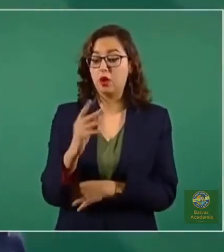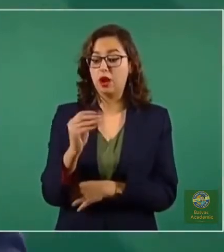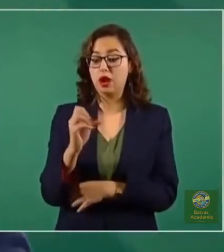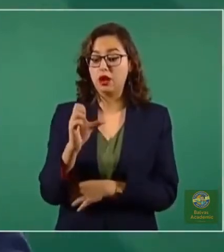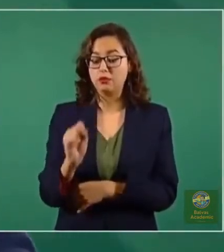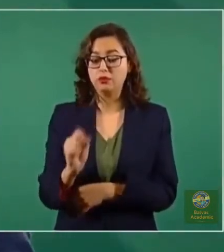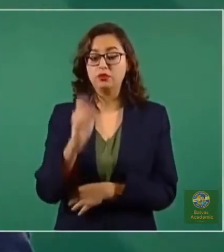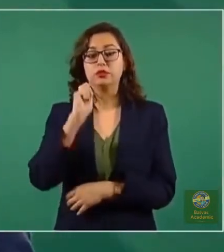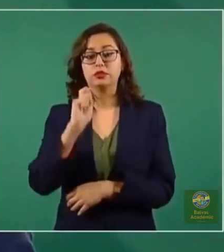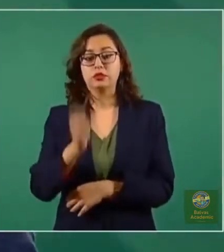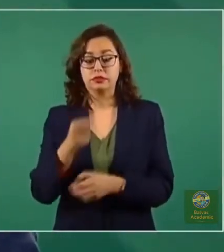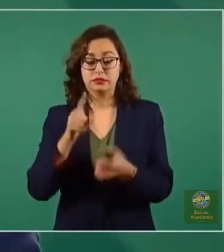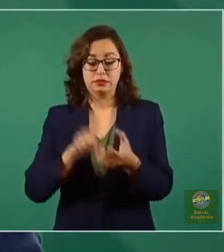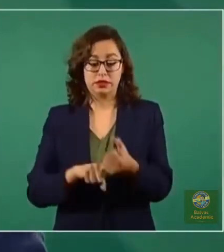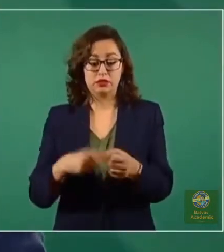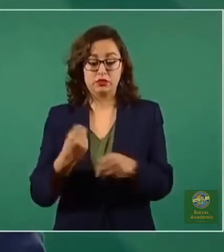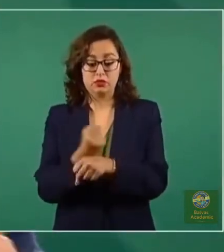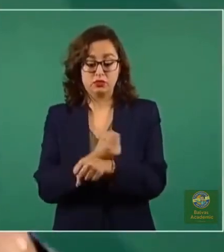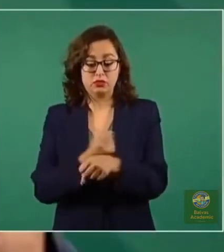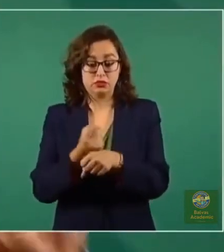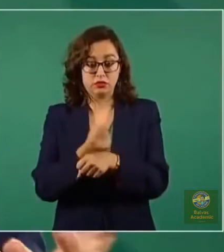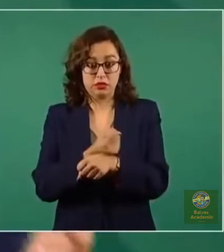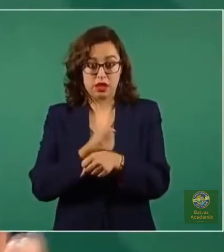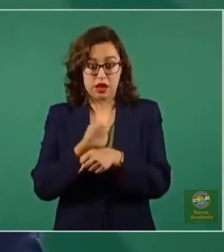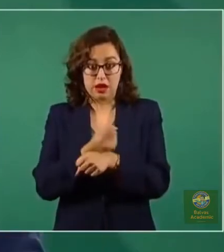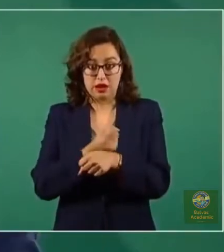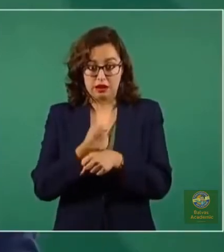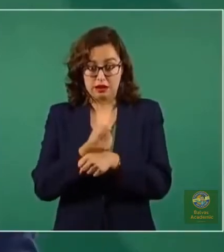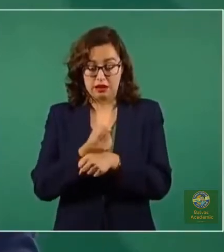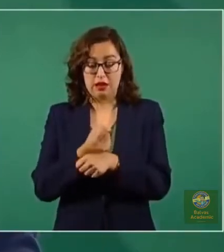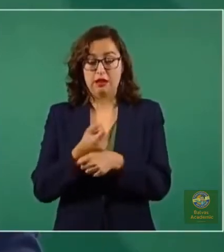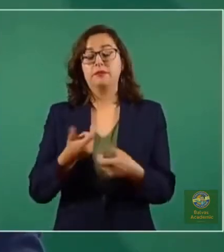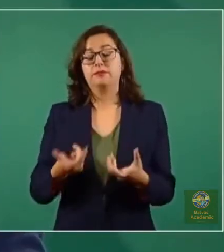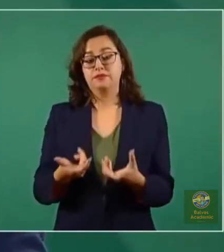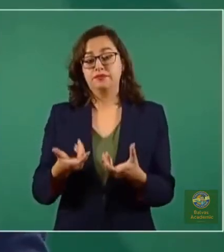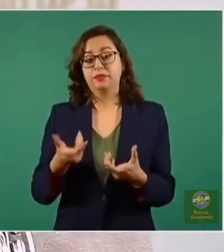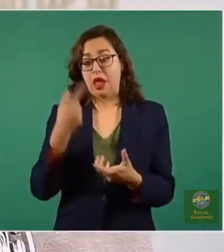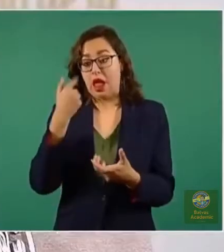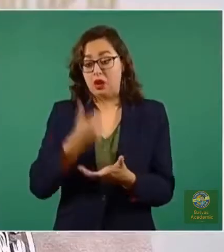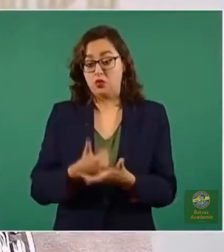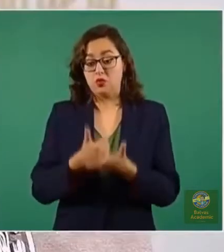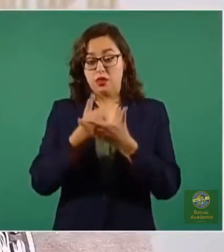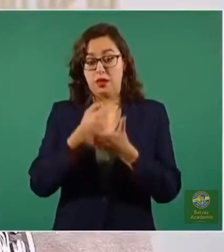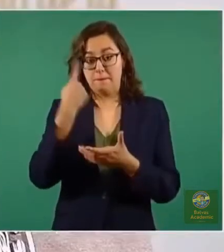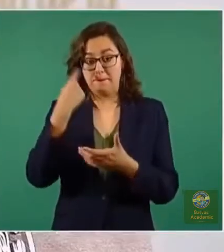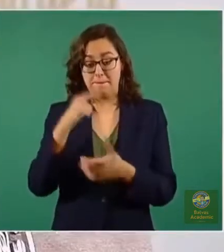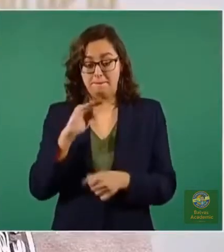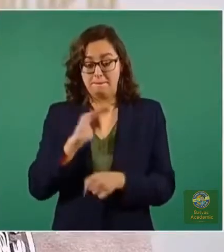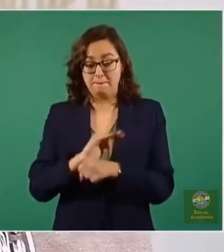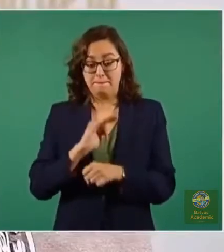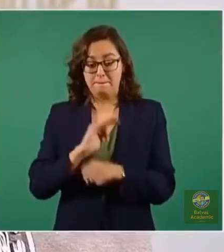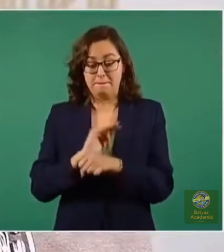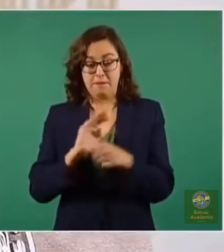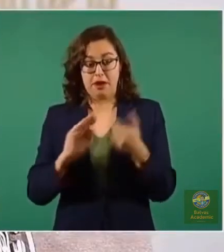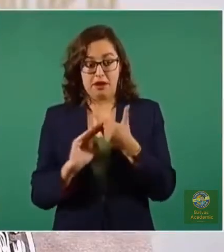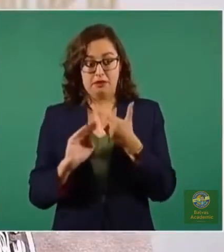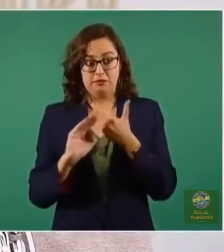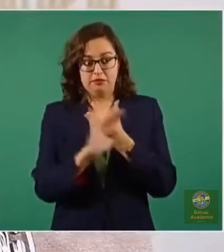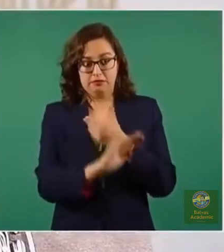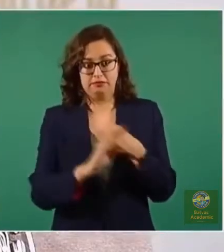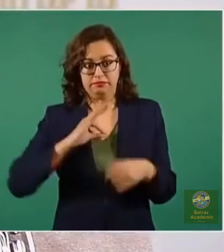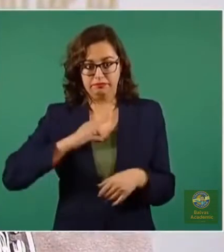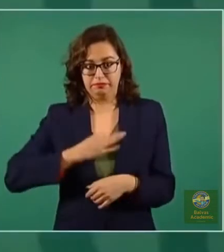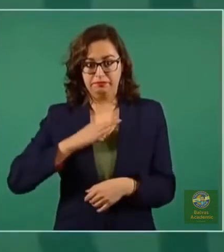que fabrican los glóbulos blancos y forman parte del mecanismo de defensa contra las infecciones. Sí se conoce que